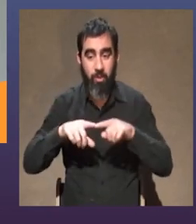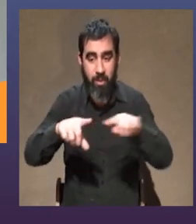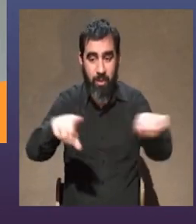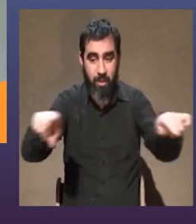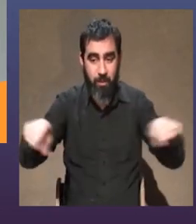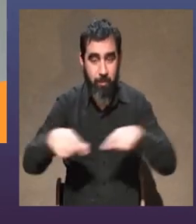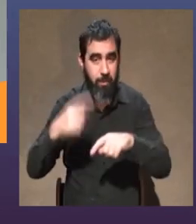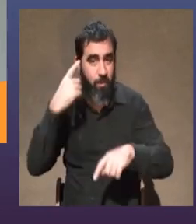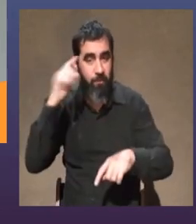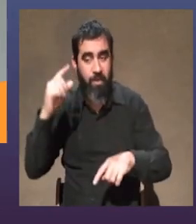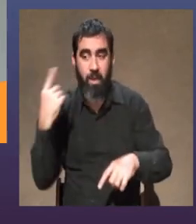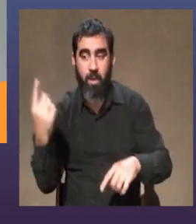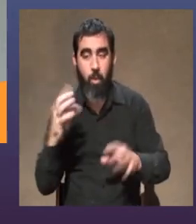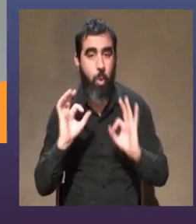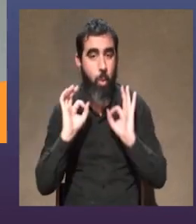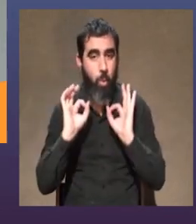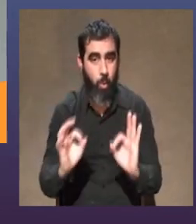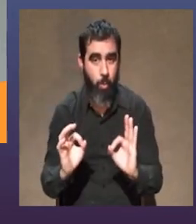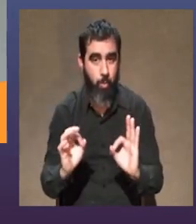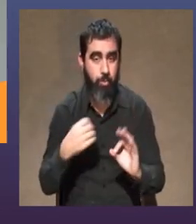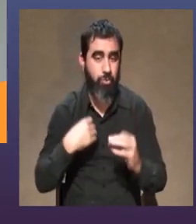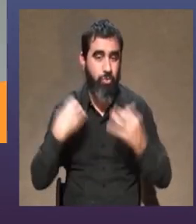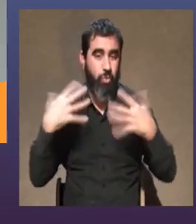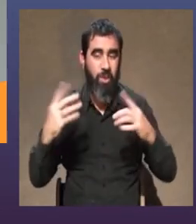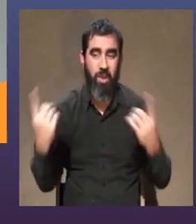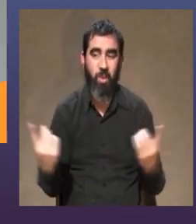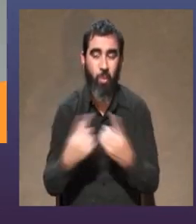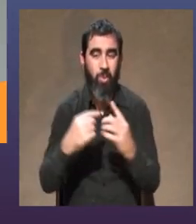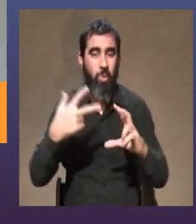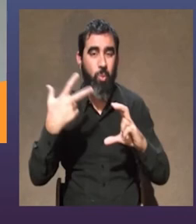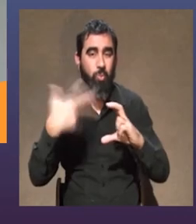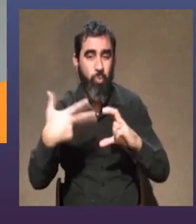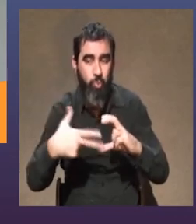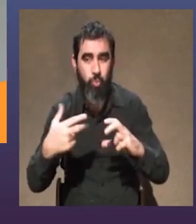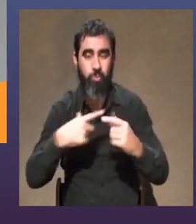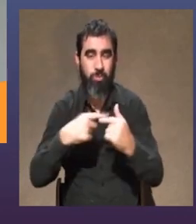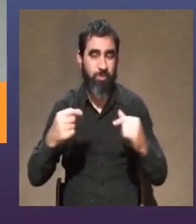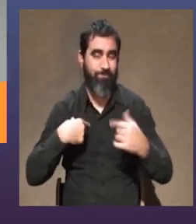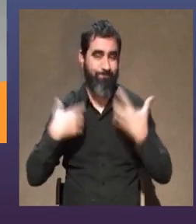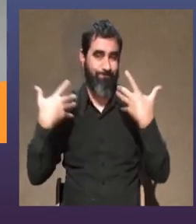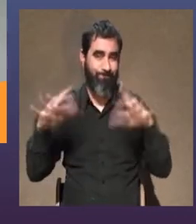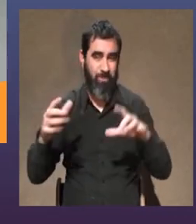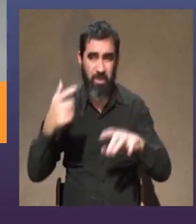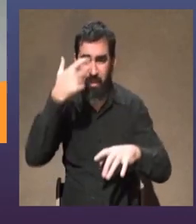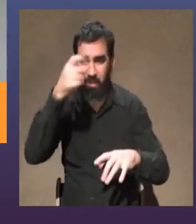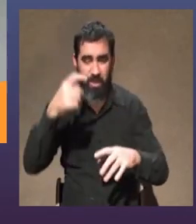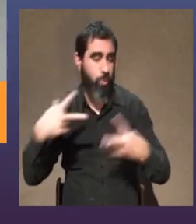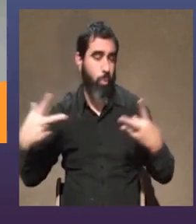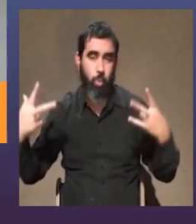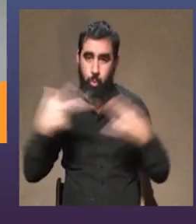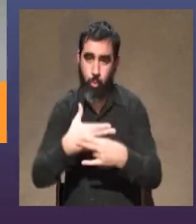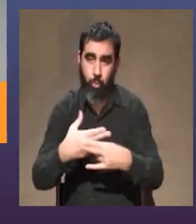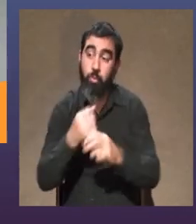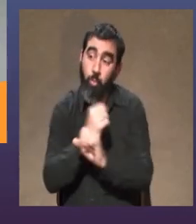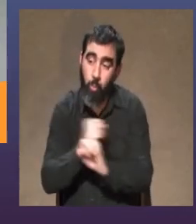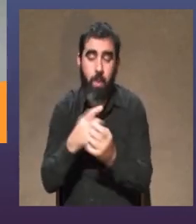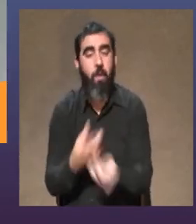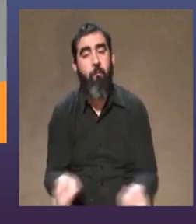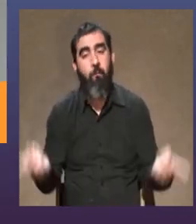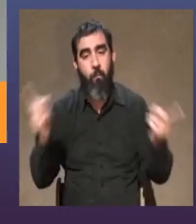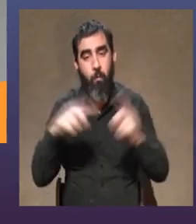creativo que todo el mundo esté cómodo no quise hacer encuentros por Zoom ni técnicos ni nada cortamos y cuando se pueda volvemos